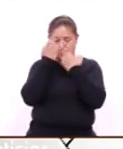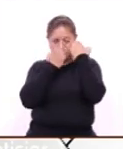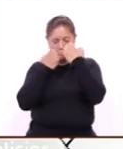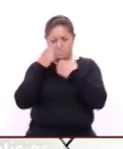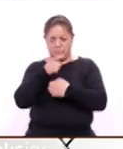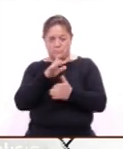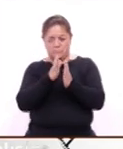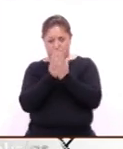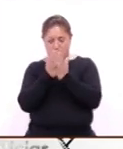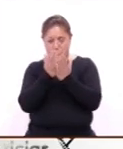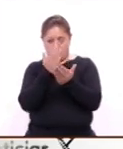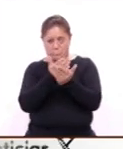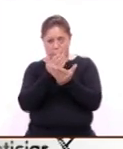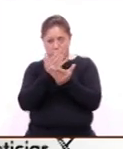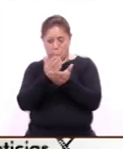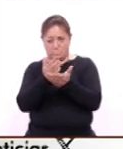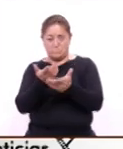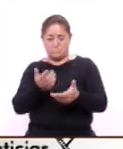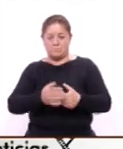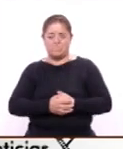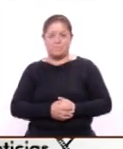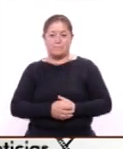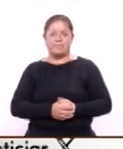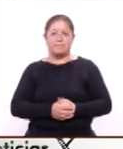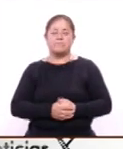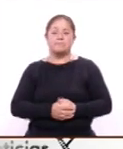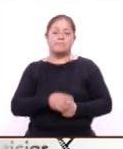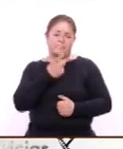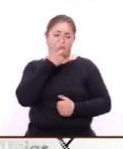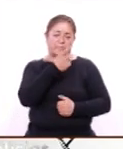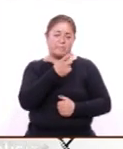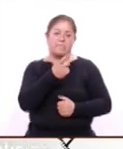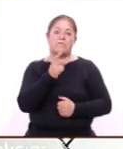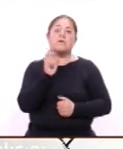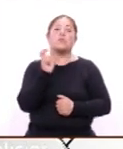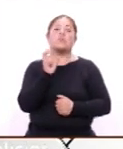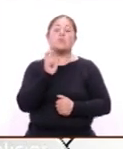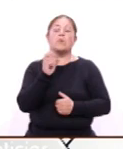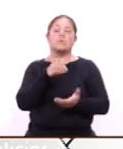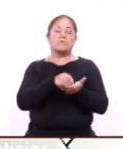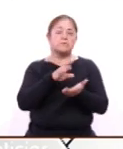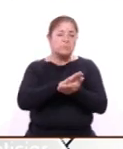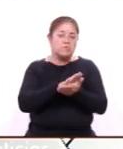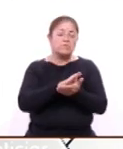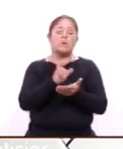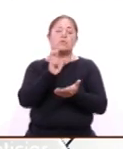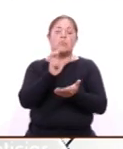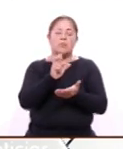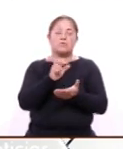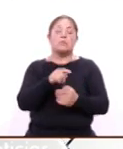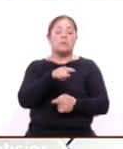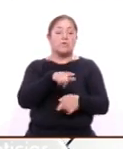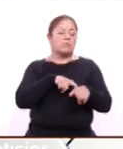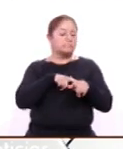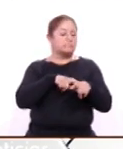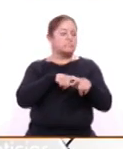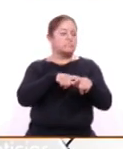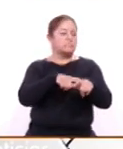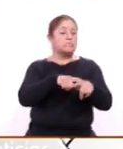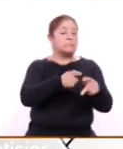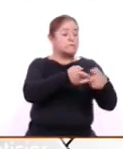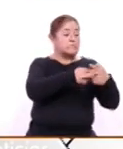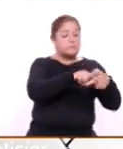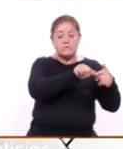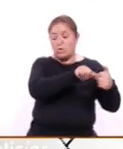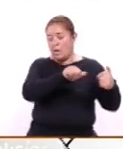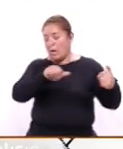les arma su expediente y ya les dice cada cuánto tienen que acudir a su cita y se les da seguimiento de inicio a fin. A